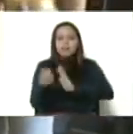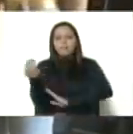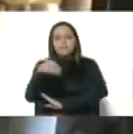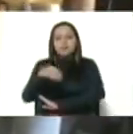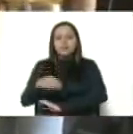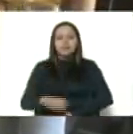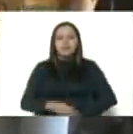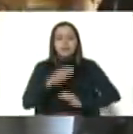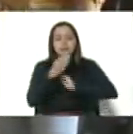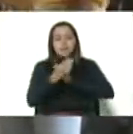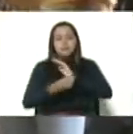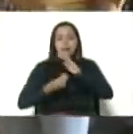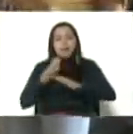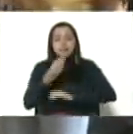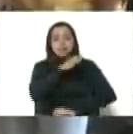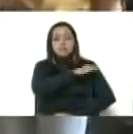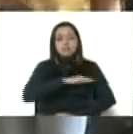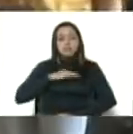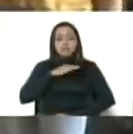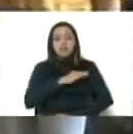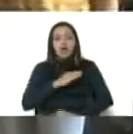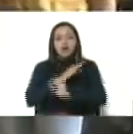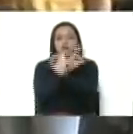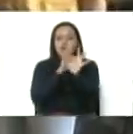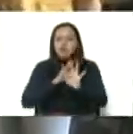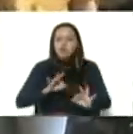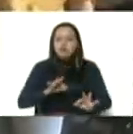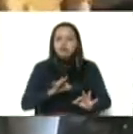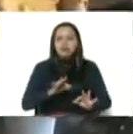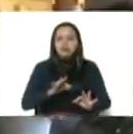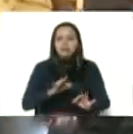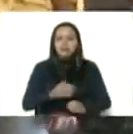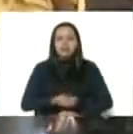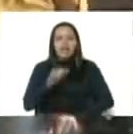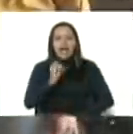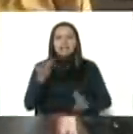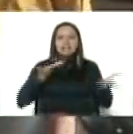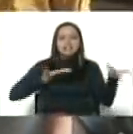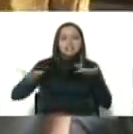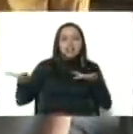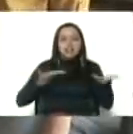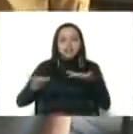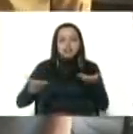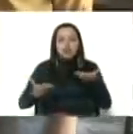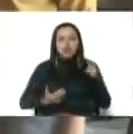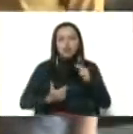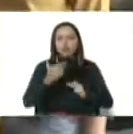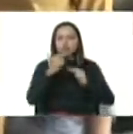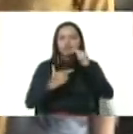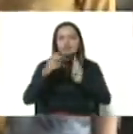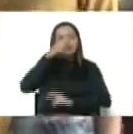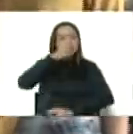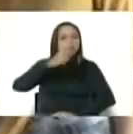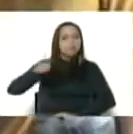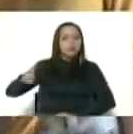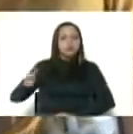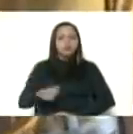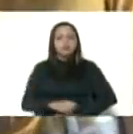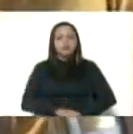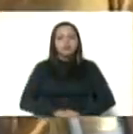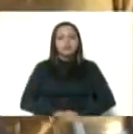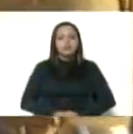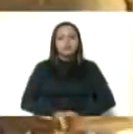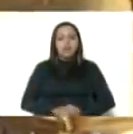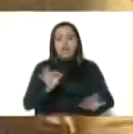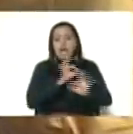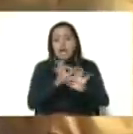la base de misiones es una herramienta que se coloca al servicio de la construcción del poder popular, porque de